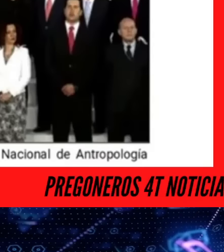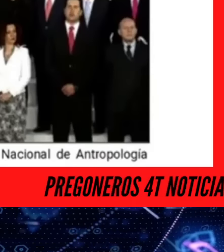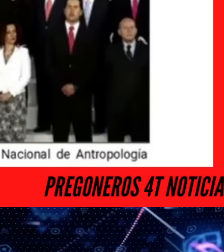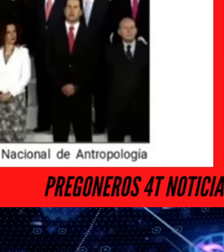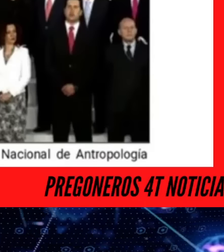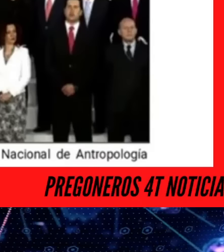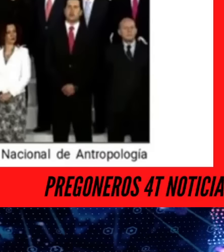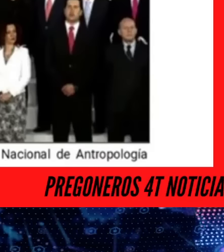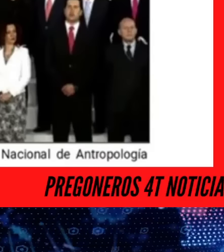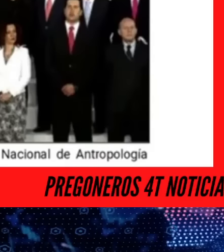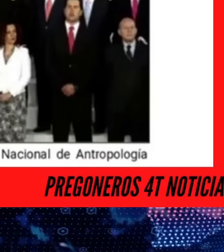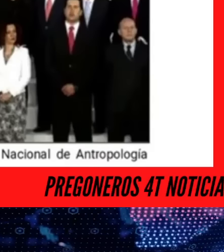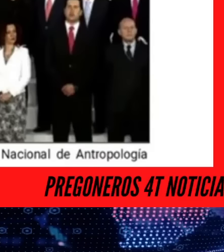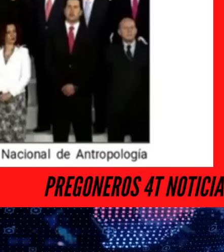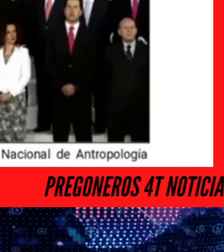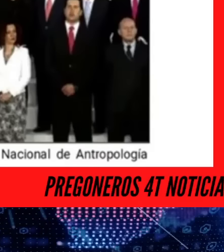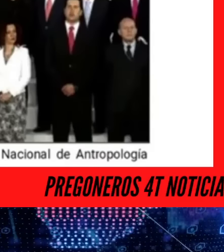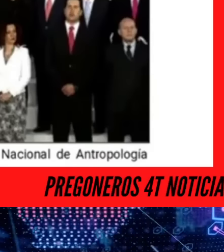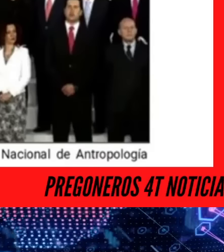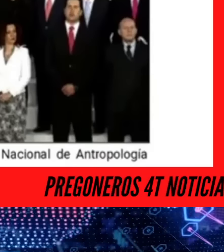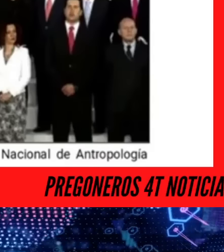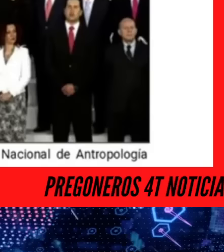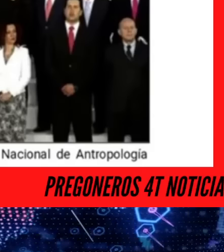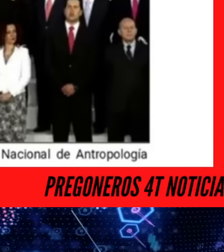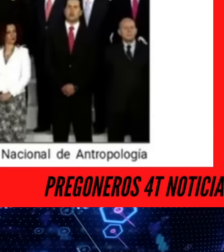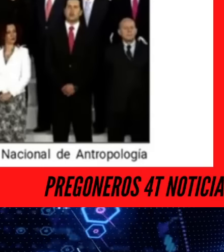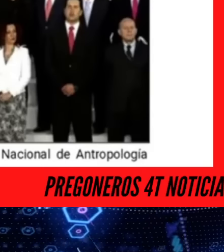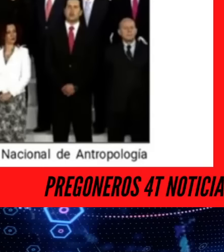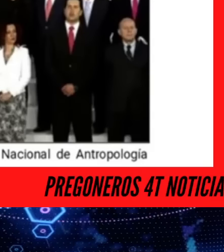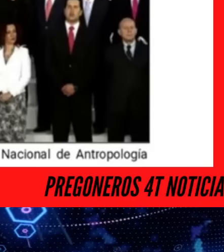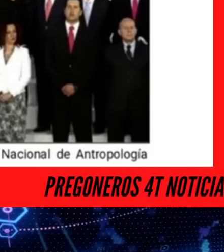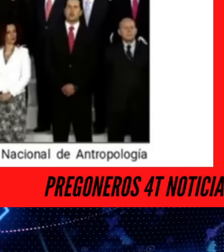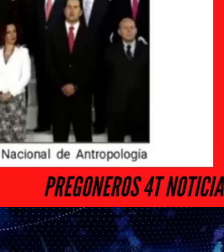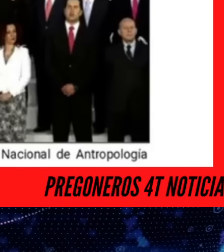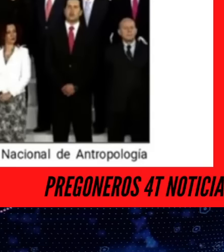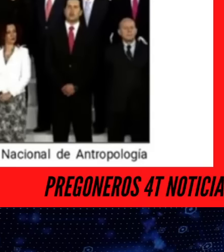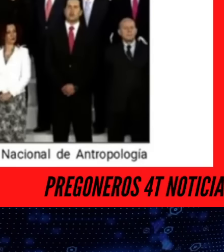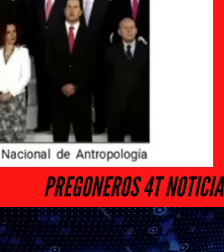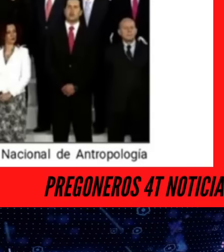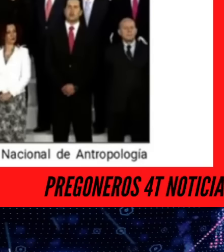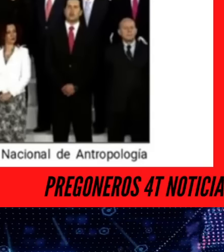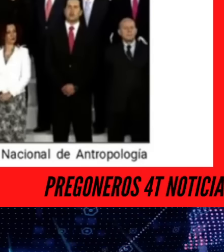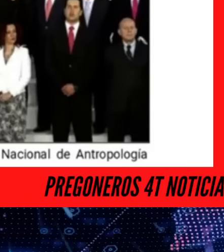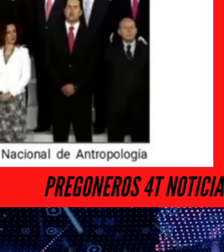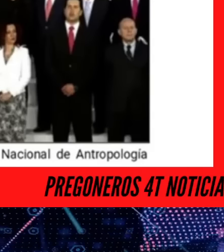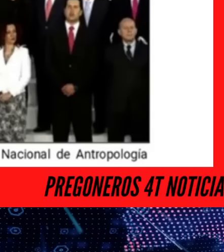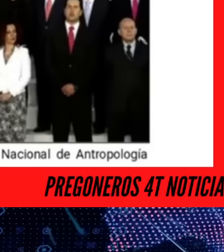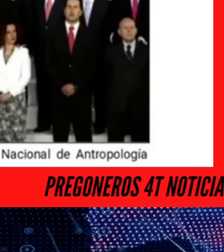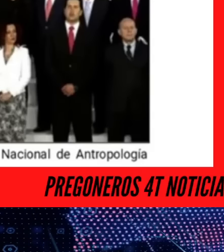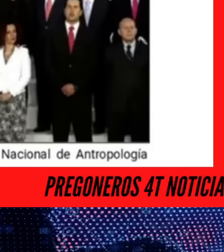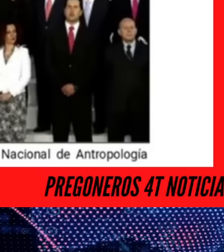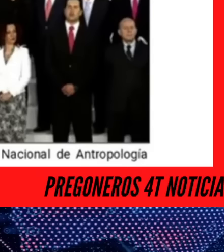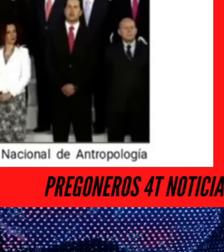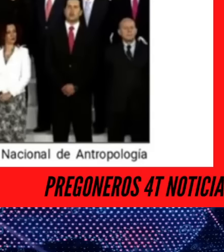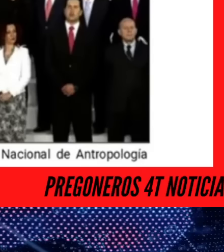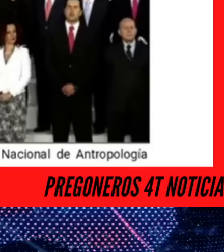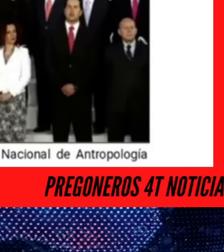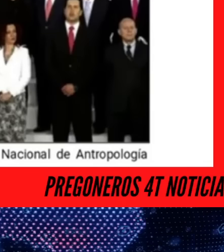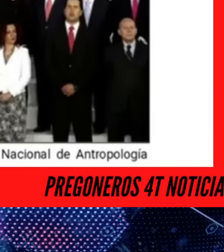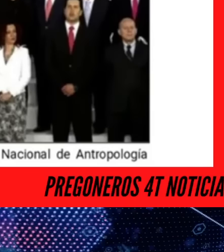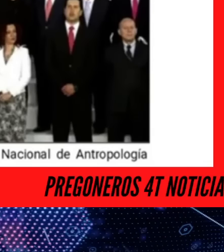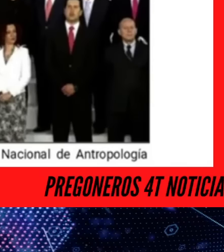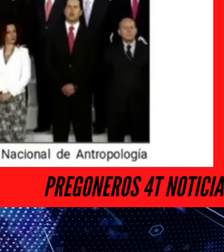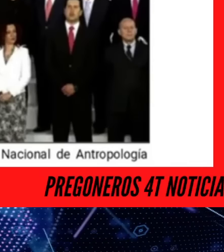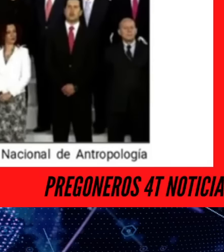Medios inmensos, medios que se encargaron de guardar silencio porque el